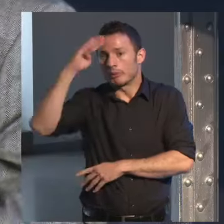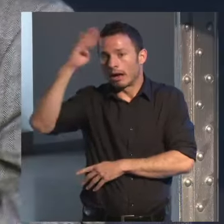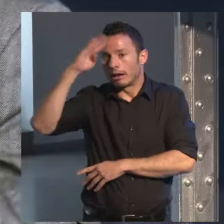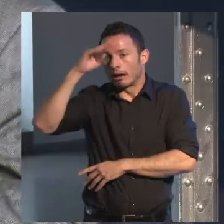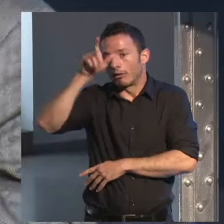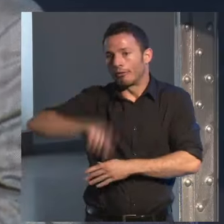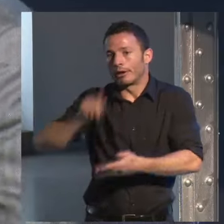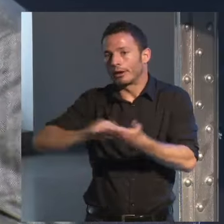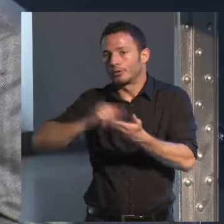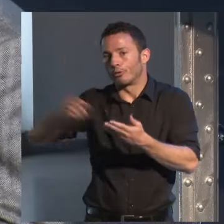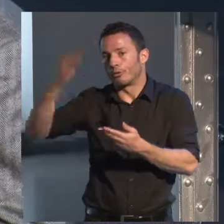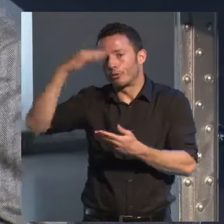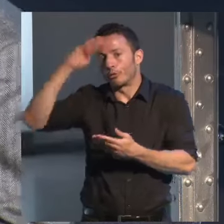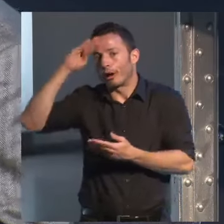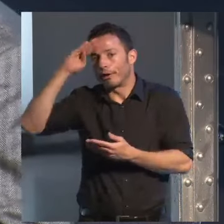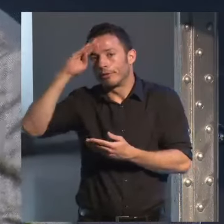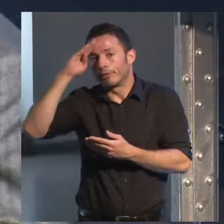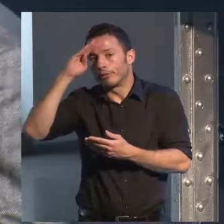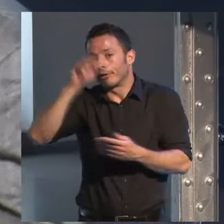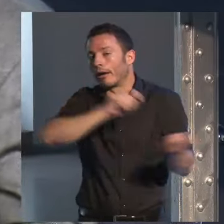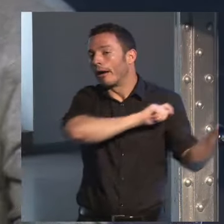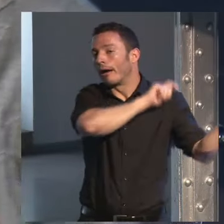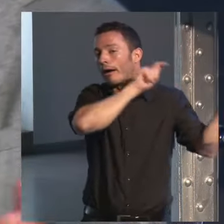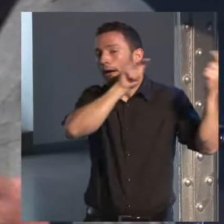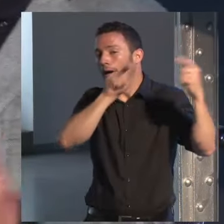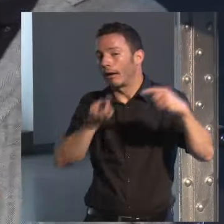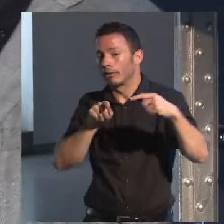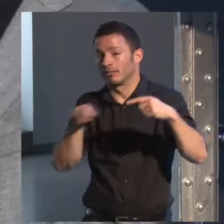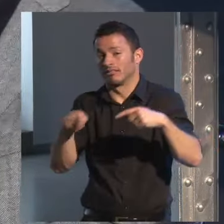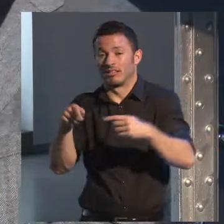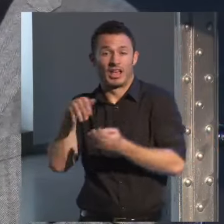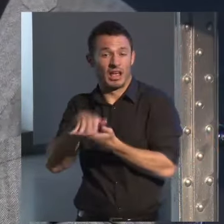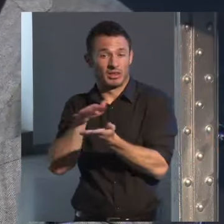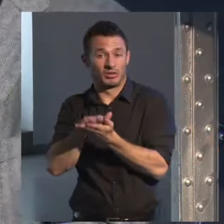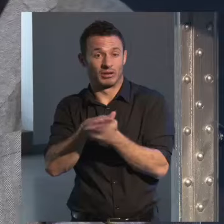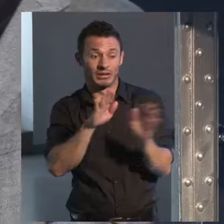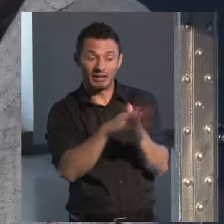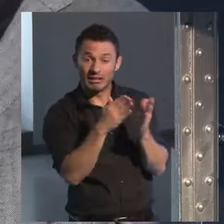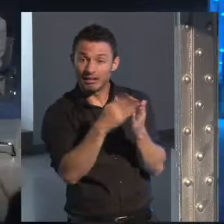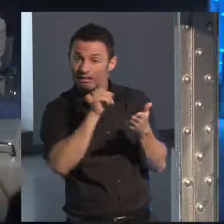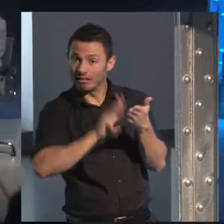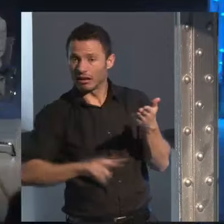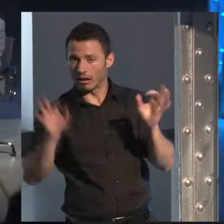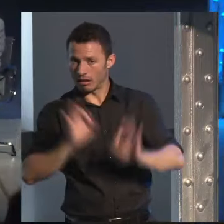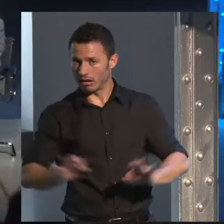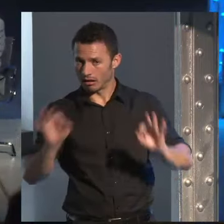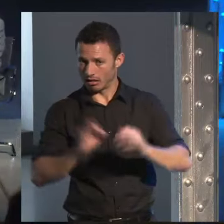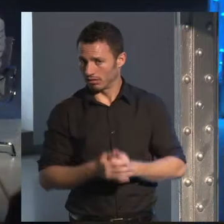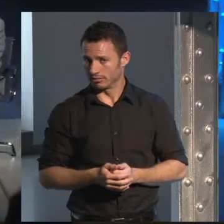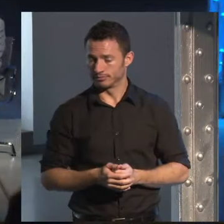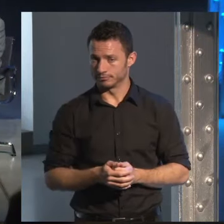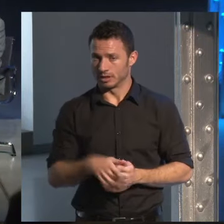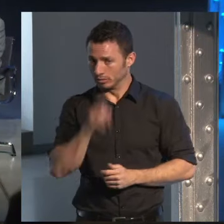novelita es que no se la leen los editores no se la leen entonces es realmente muy difícil y luego el tema notáis